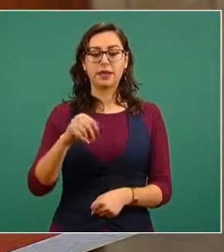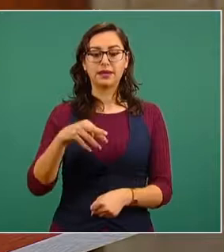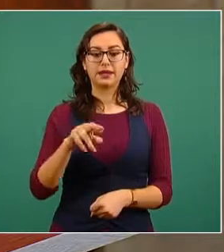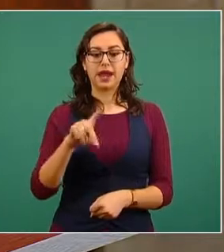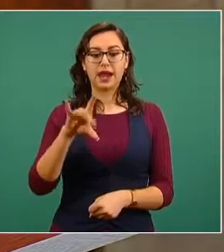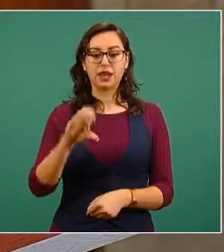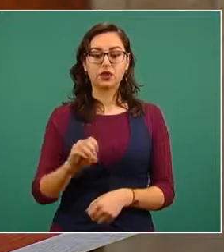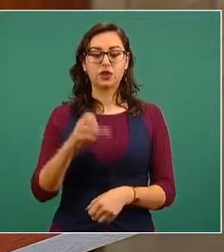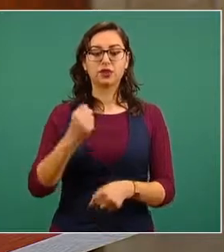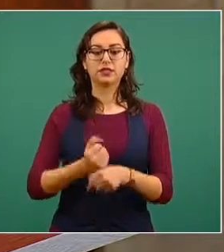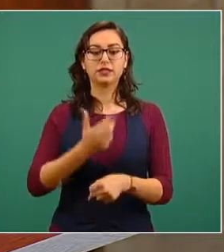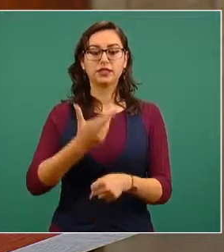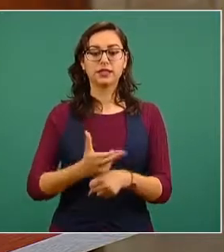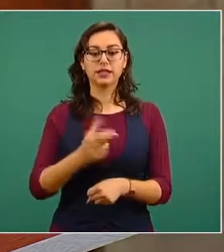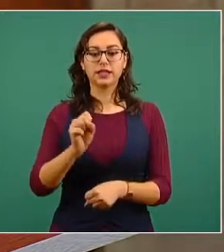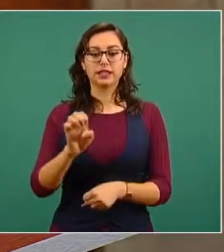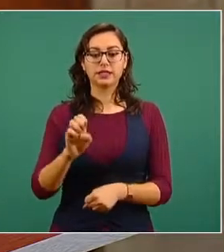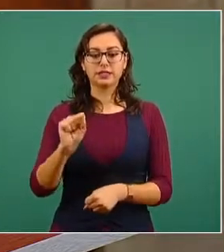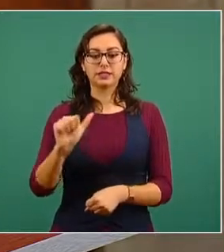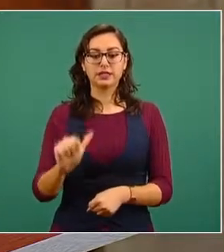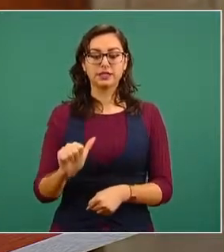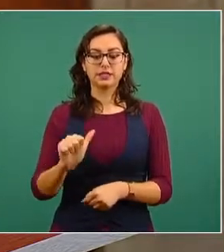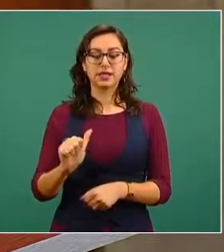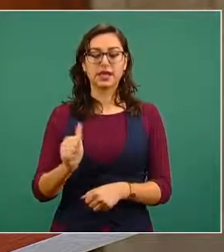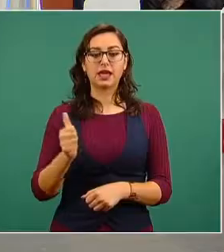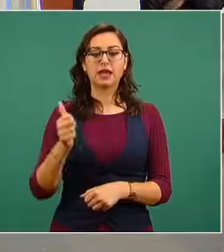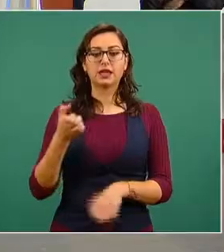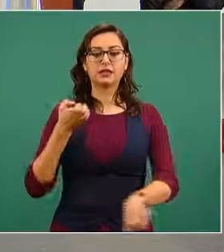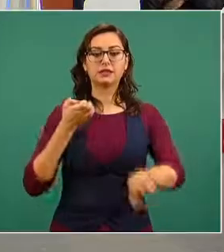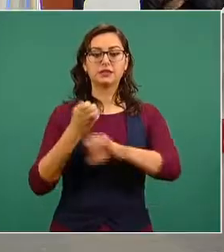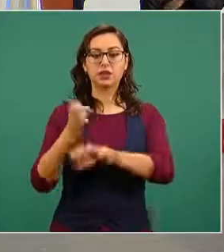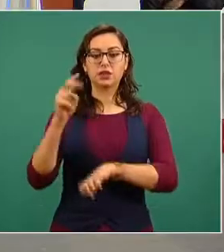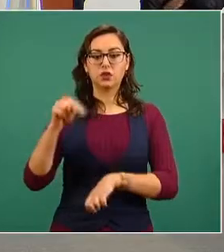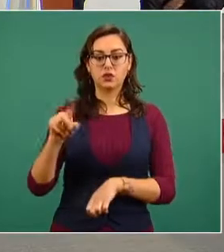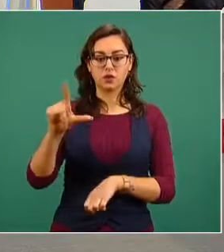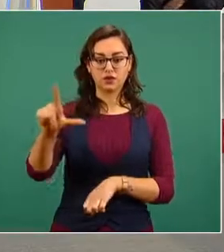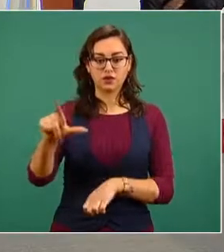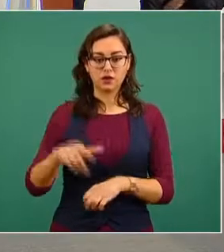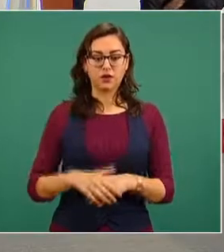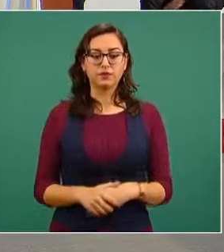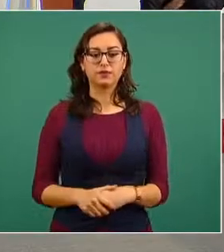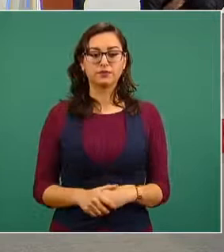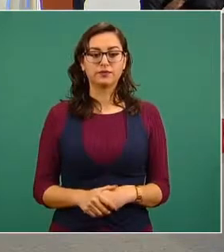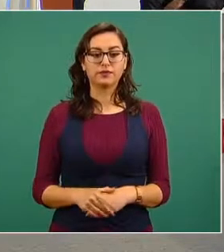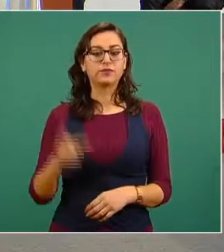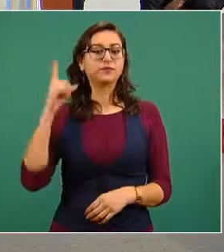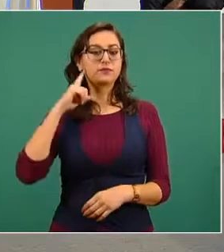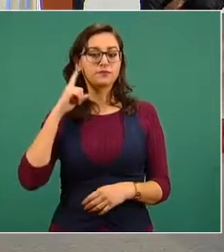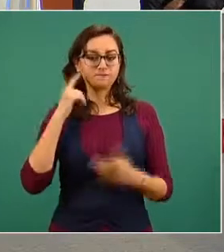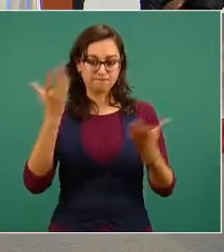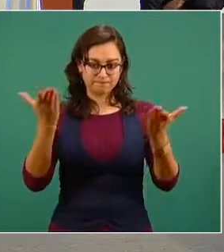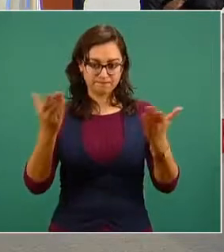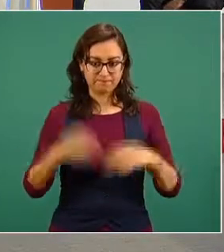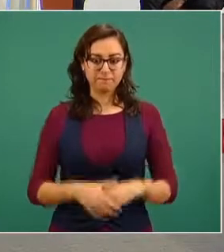la Secretaría de Salud del Estado de Nuevo León les escuchamos